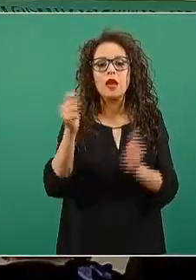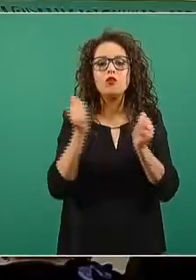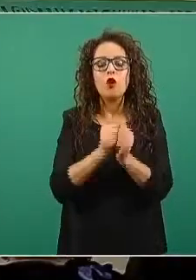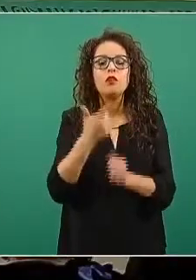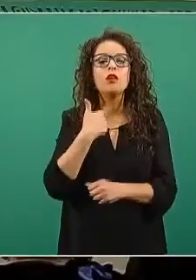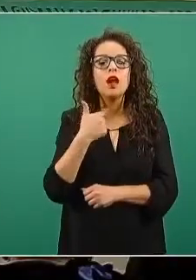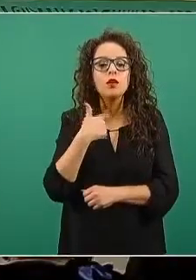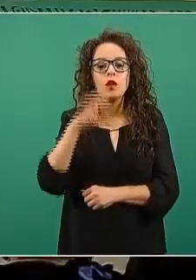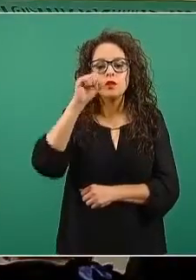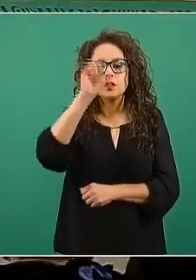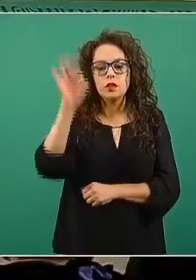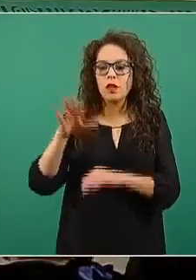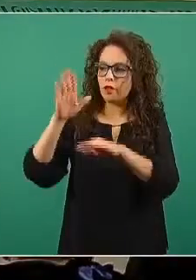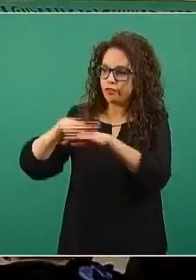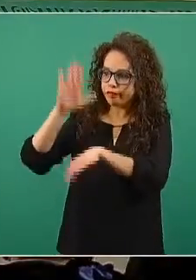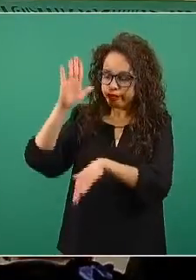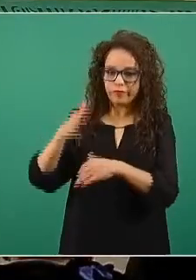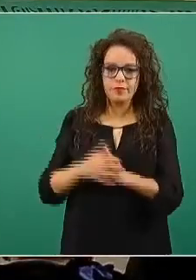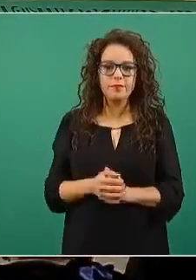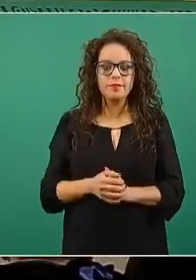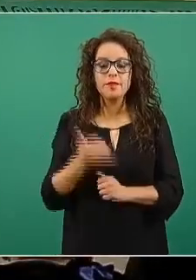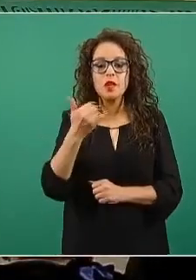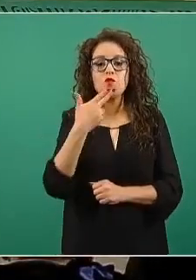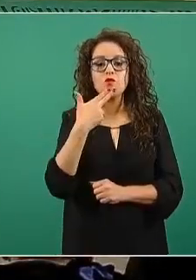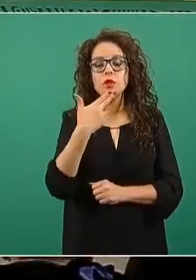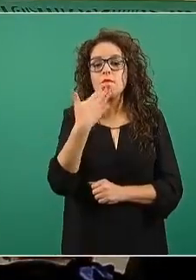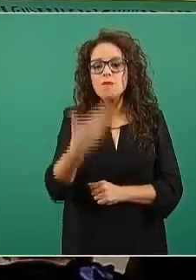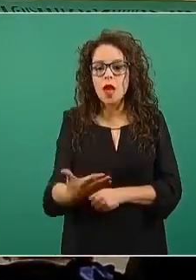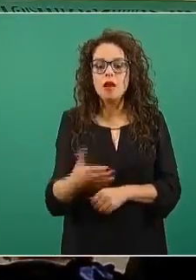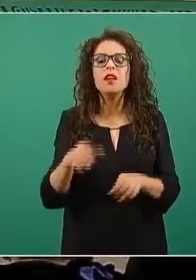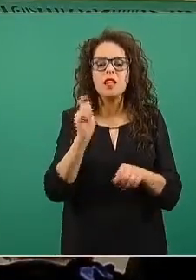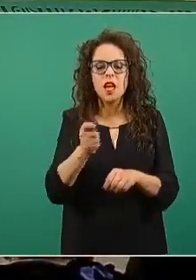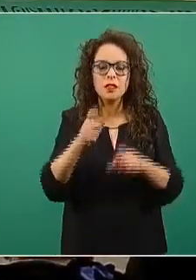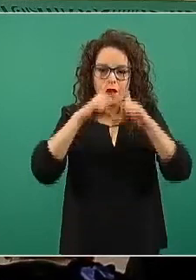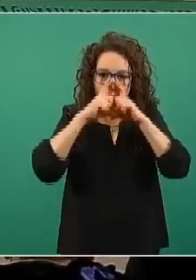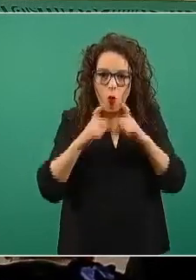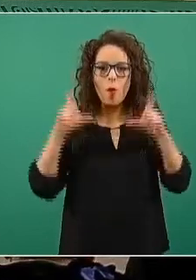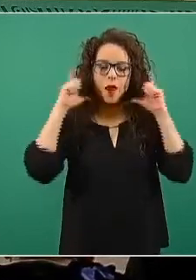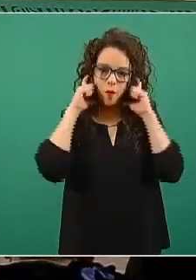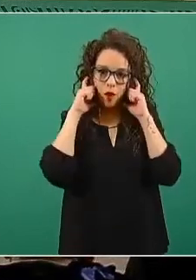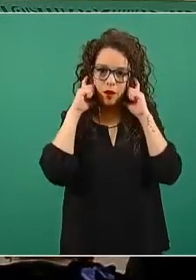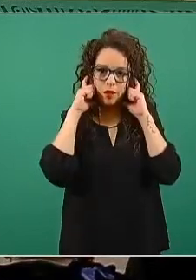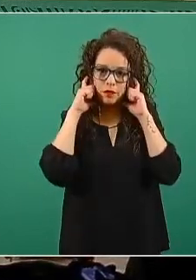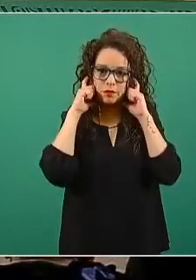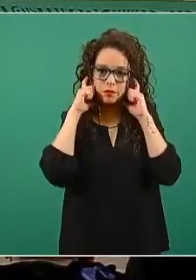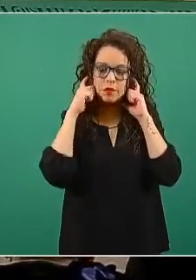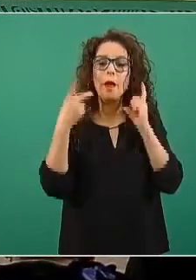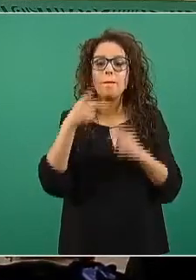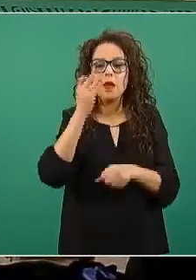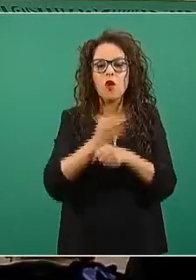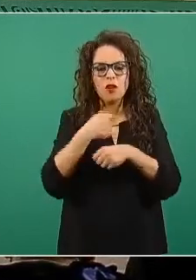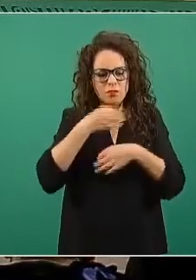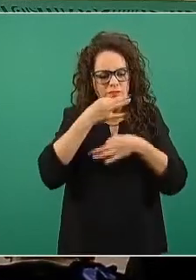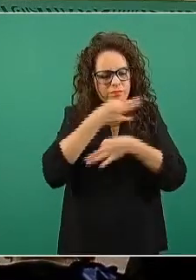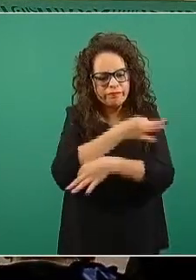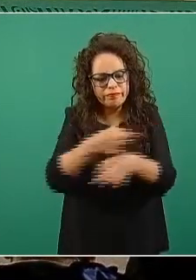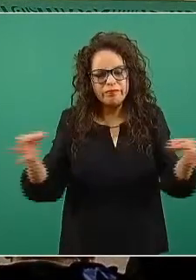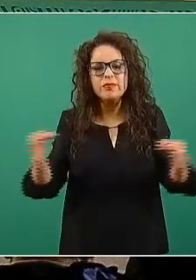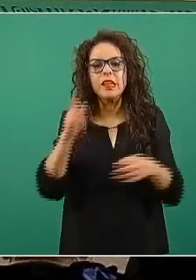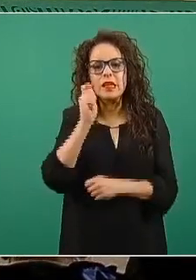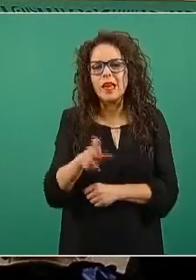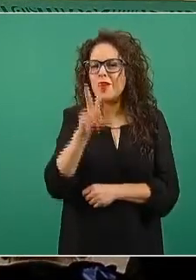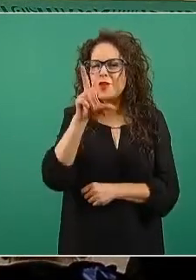del 60 por ciento y utilizar correctamente el cubrebocas. El mensaje es a no cansarnos, a continuar